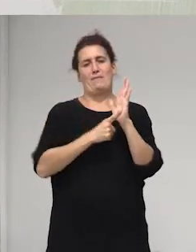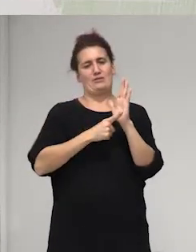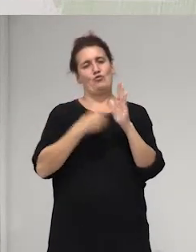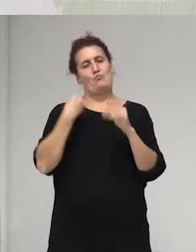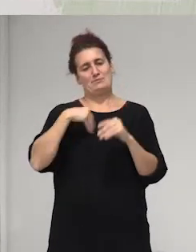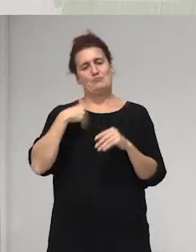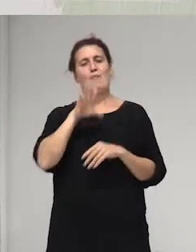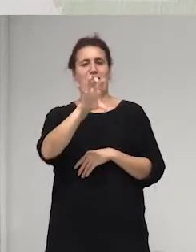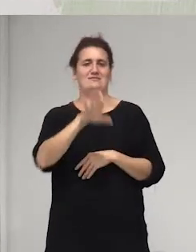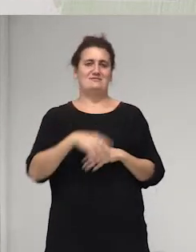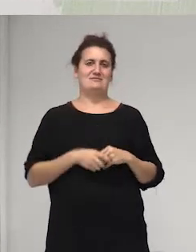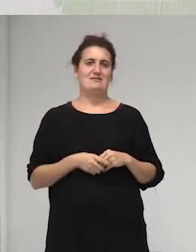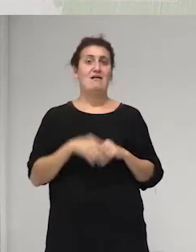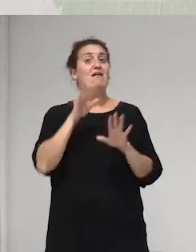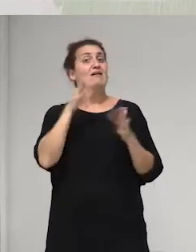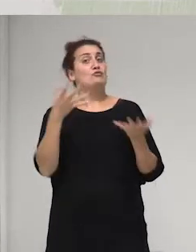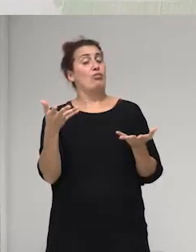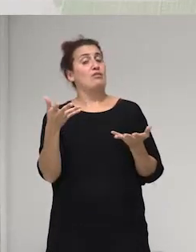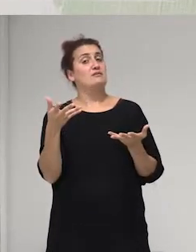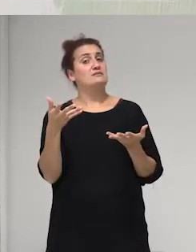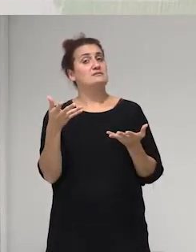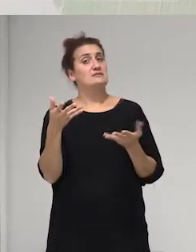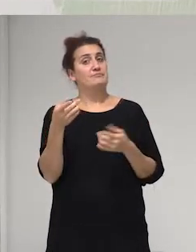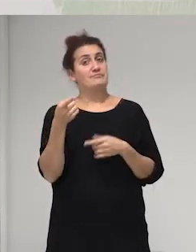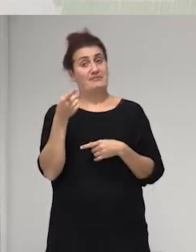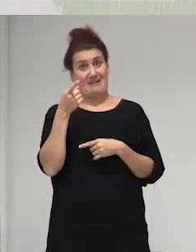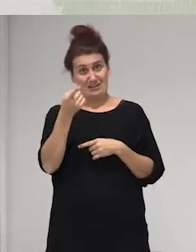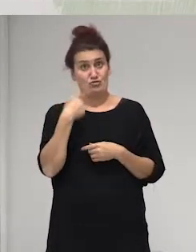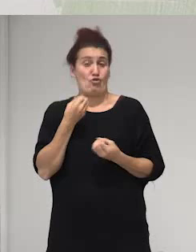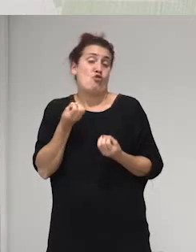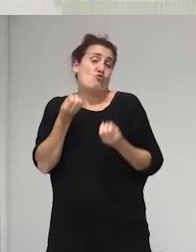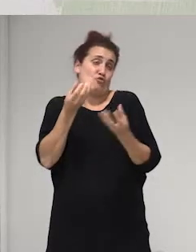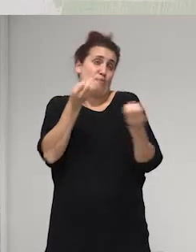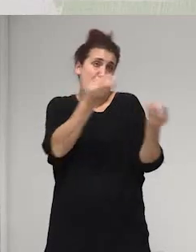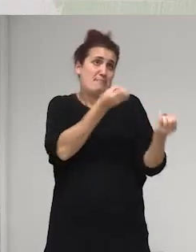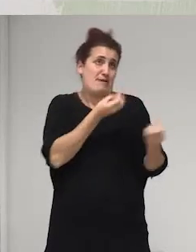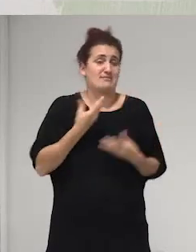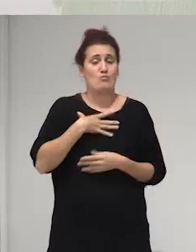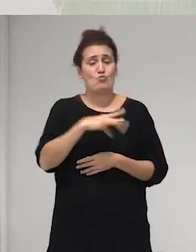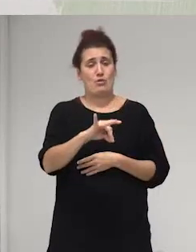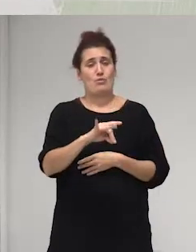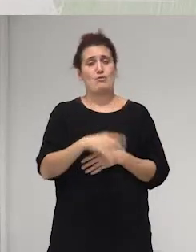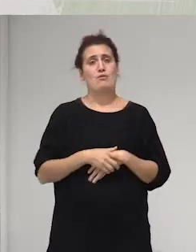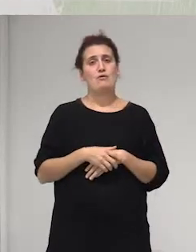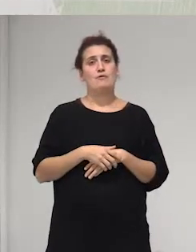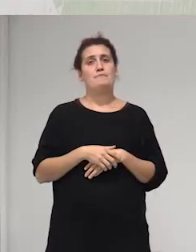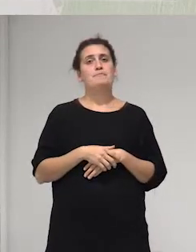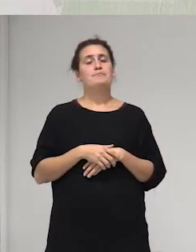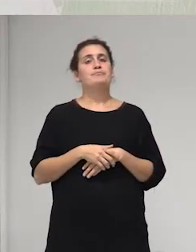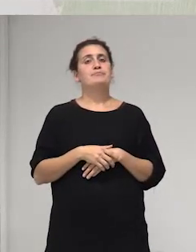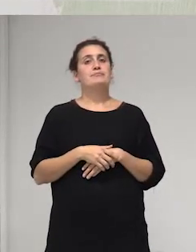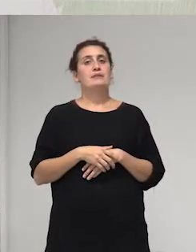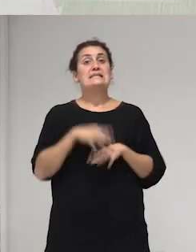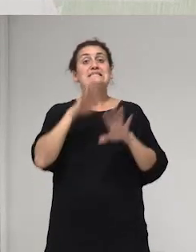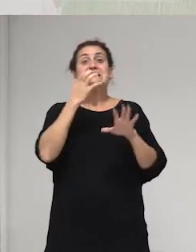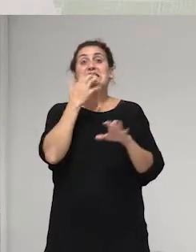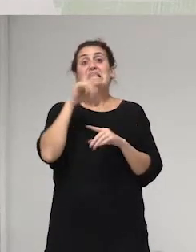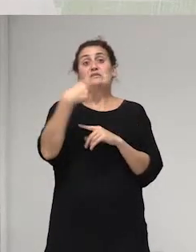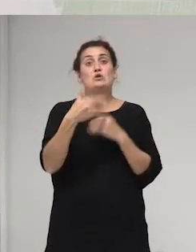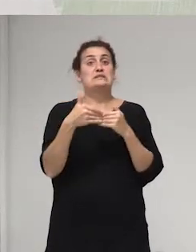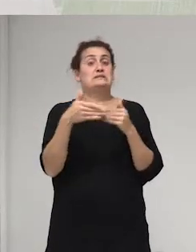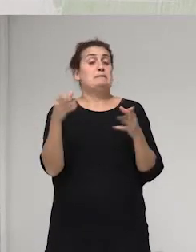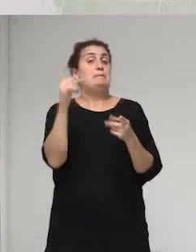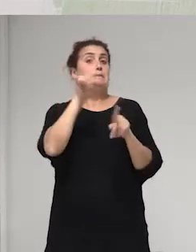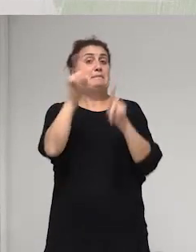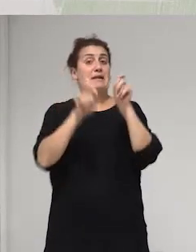entonces bueno eso es lo que yo les puedo compartir como primera si abrimos y después hay preguntas pues tal vez